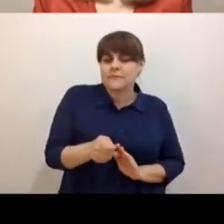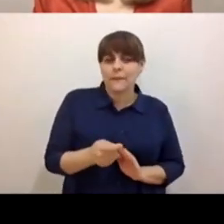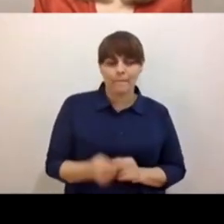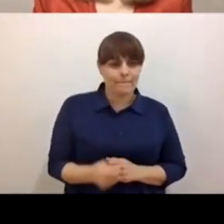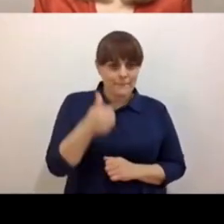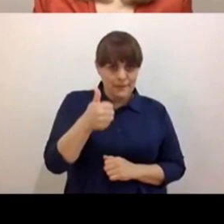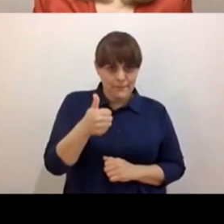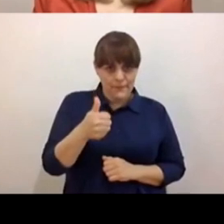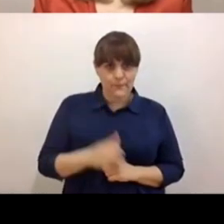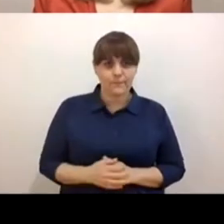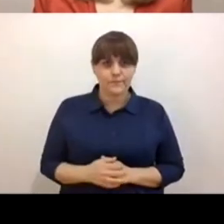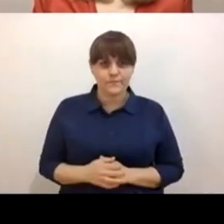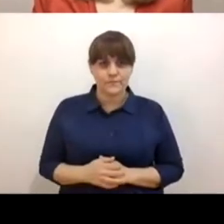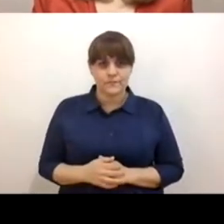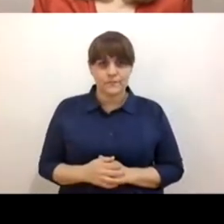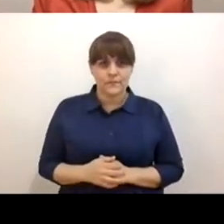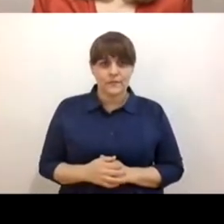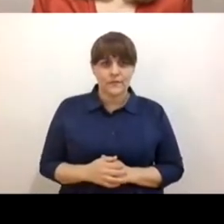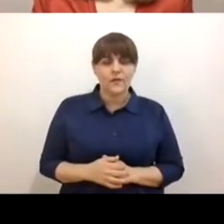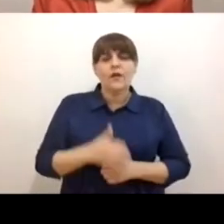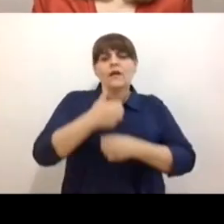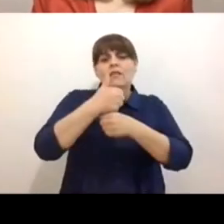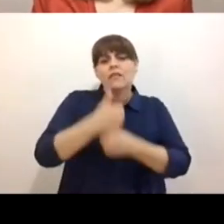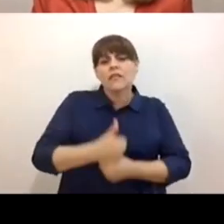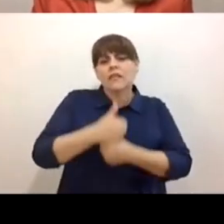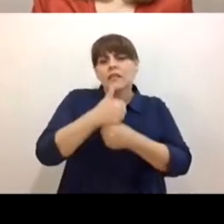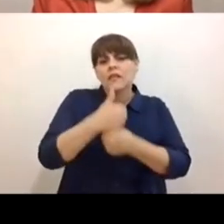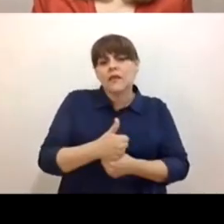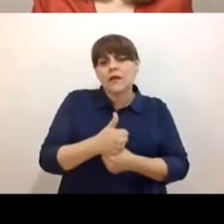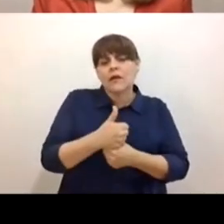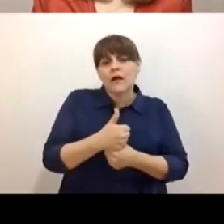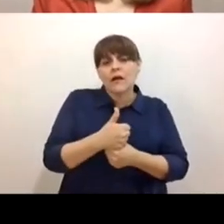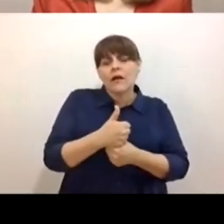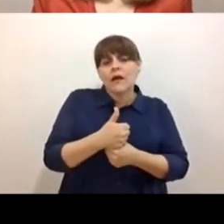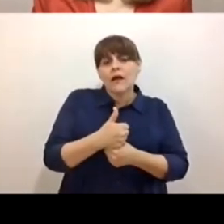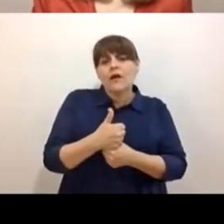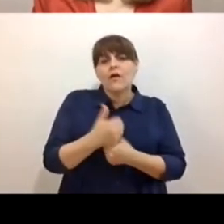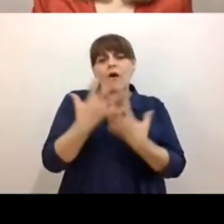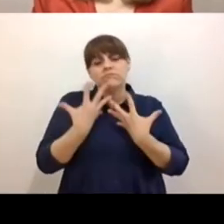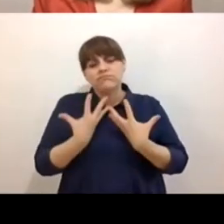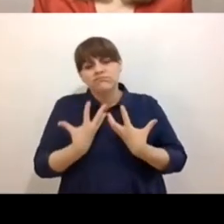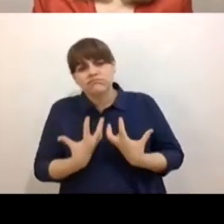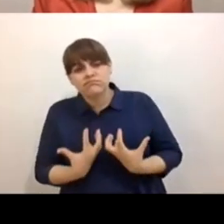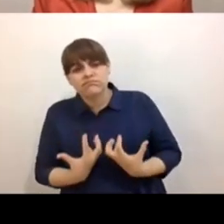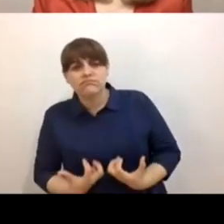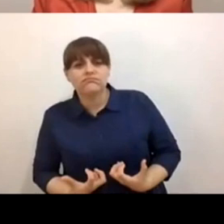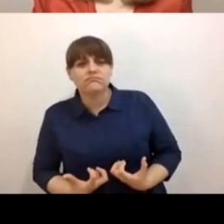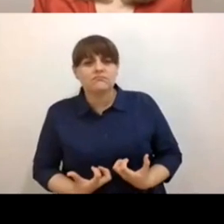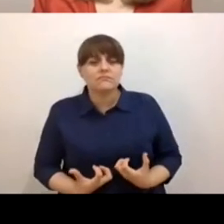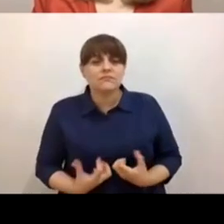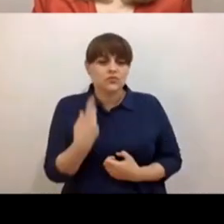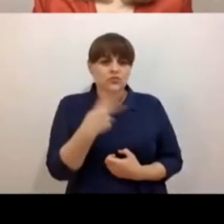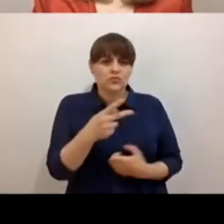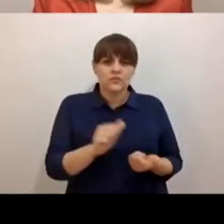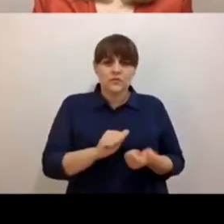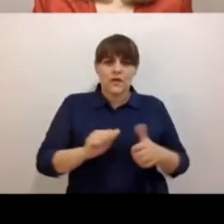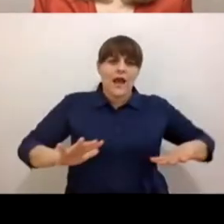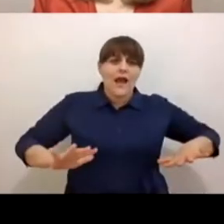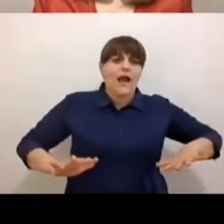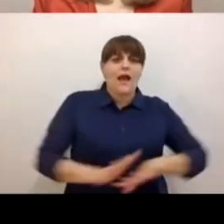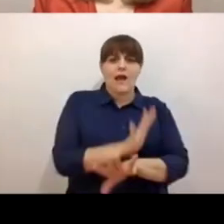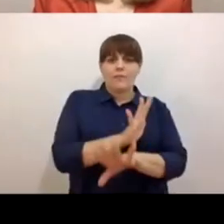abordar el duelo vinculado a los cambios y pérdidas abruptas en la experiencia educativa.